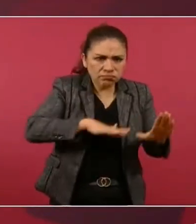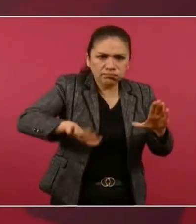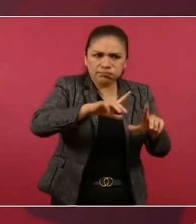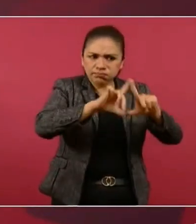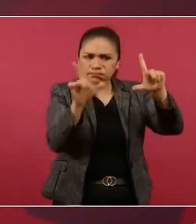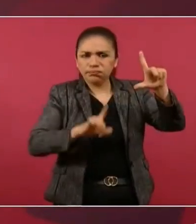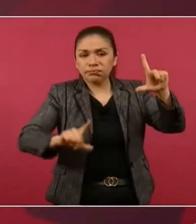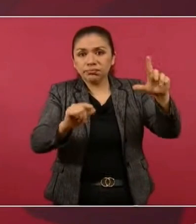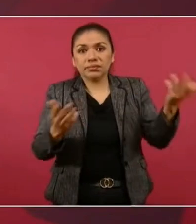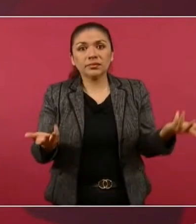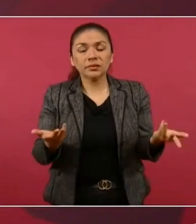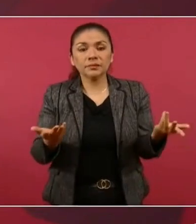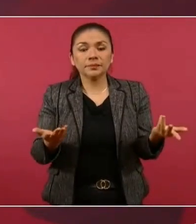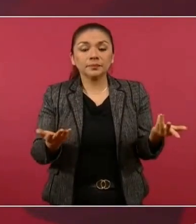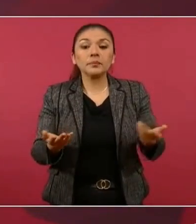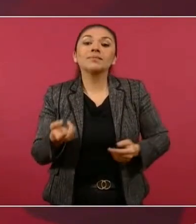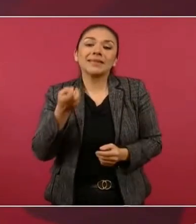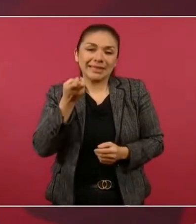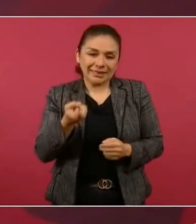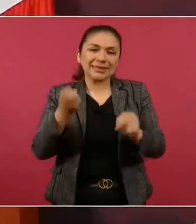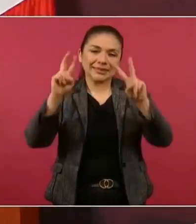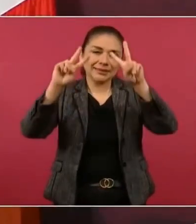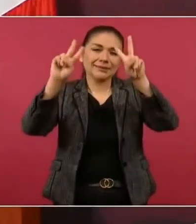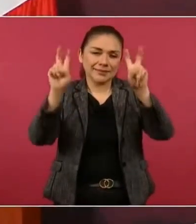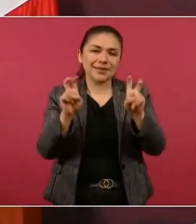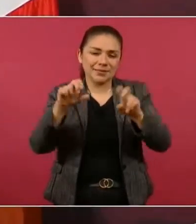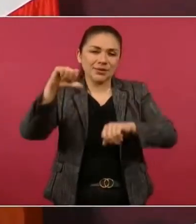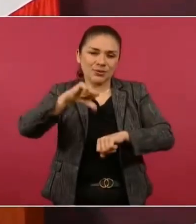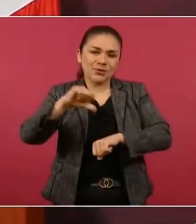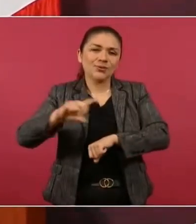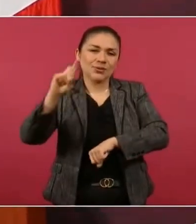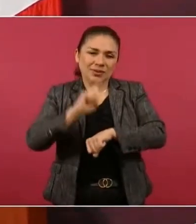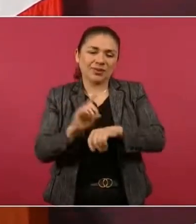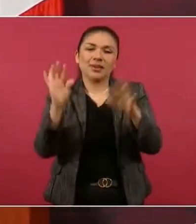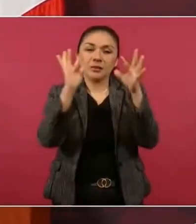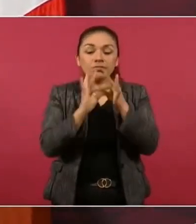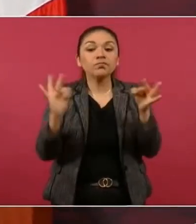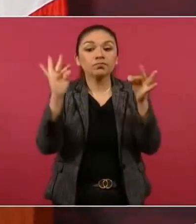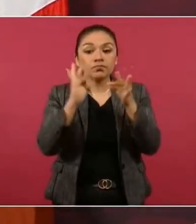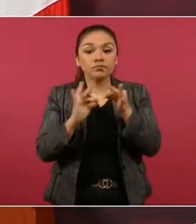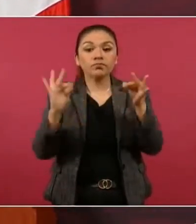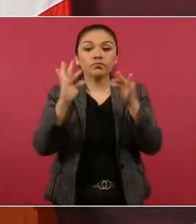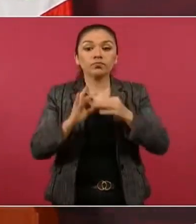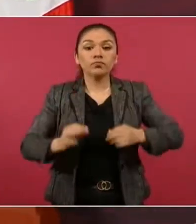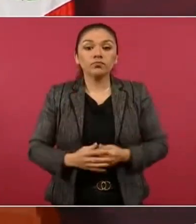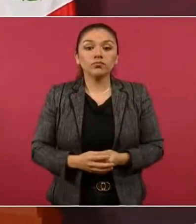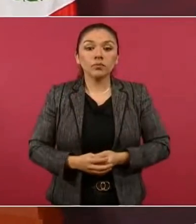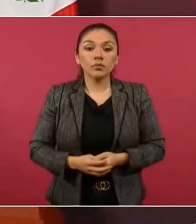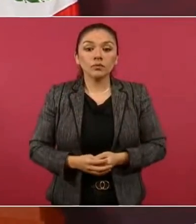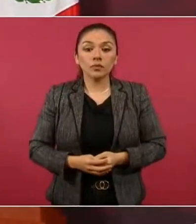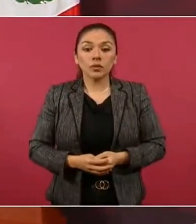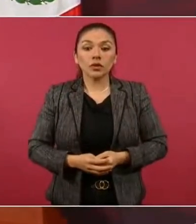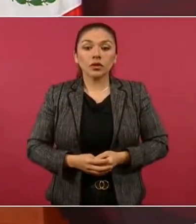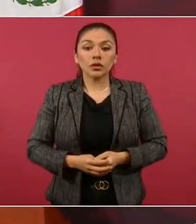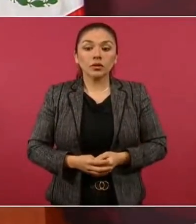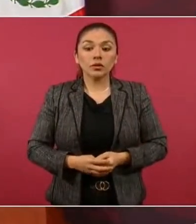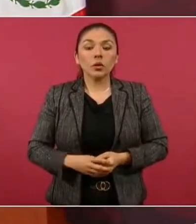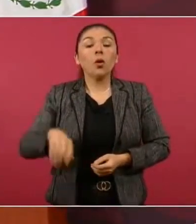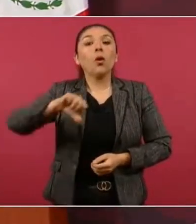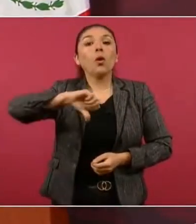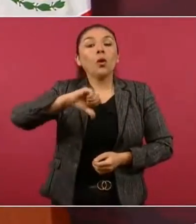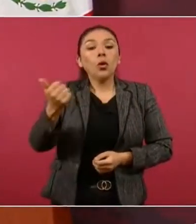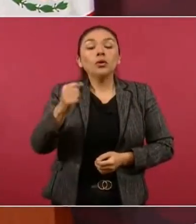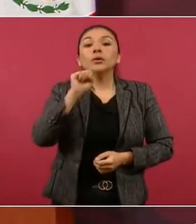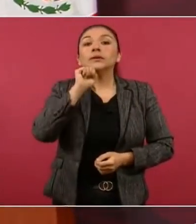Entonces, ese es un tema que vamos a tratar el día de hoy. Y también